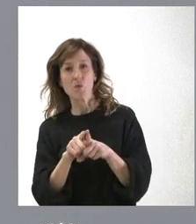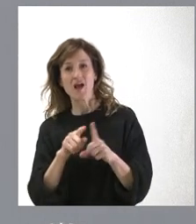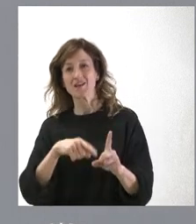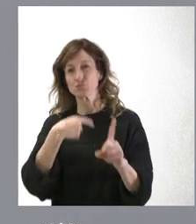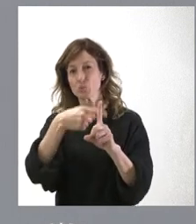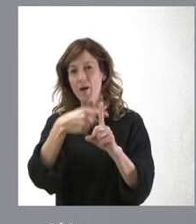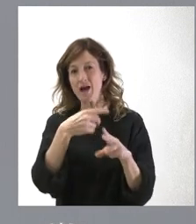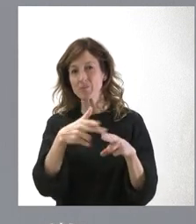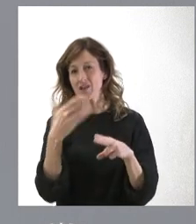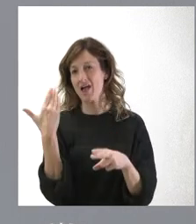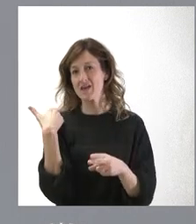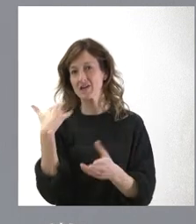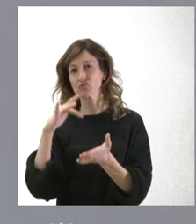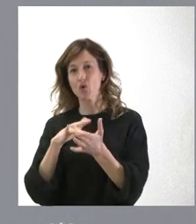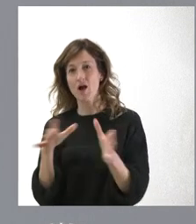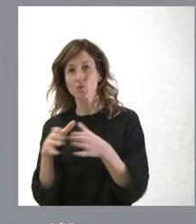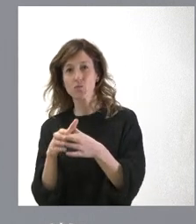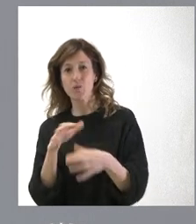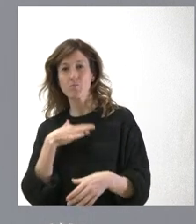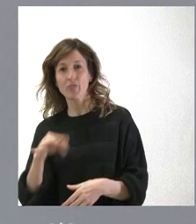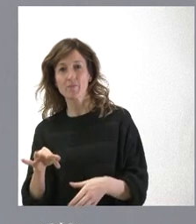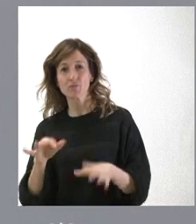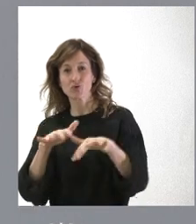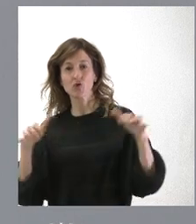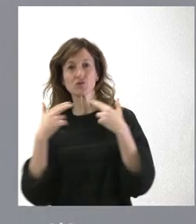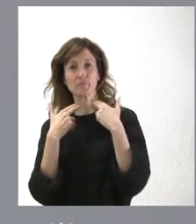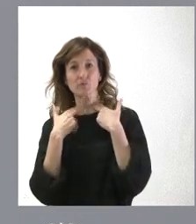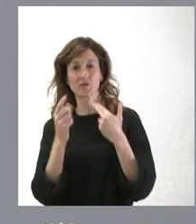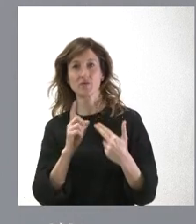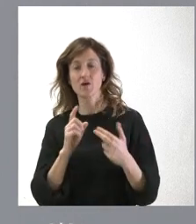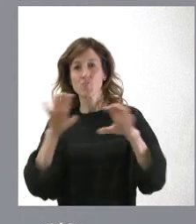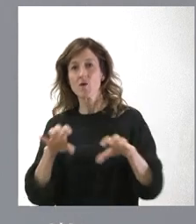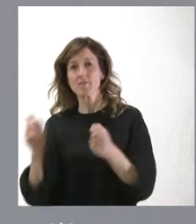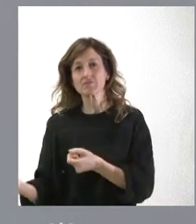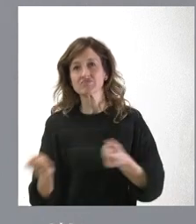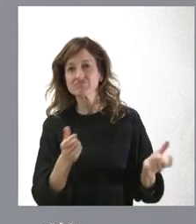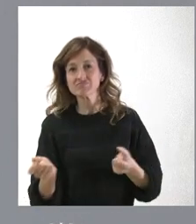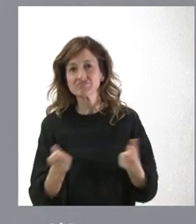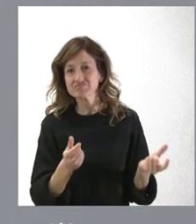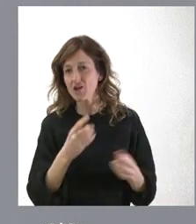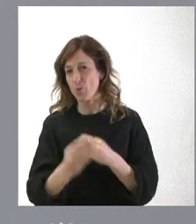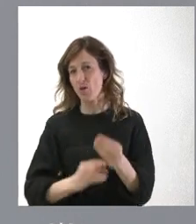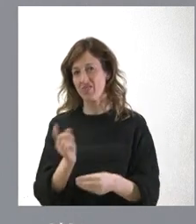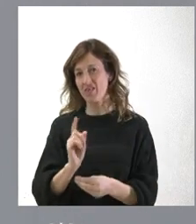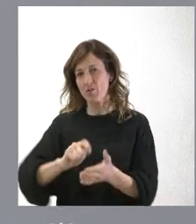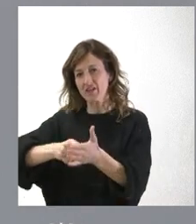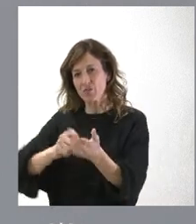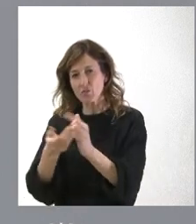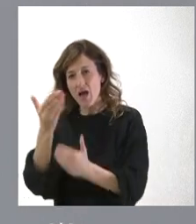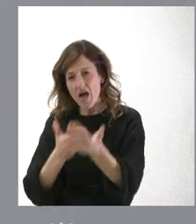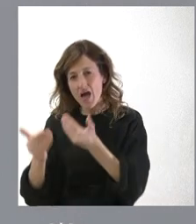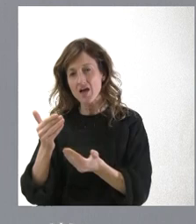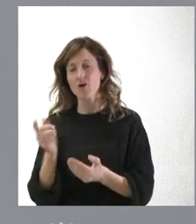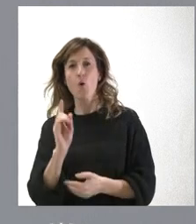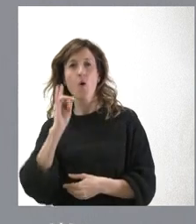hizo ayer con Podemos en el Congreso de los Diputados. No vamos a ir a sacar los muebles, no vamos a ir a cambiar las cerraduras, no vamos a llamar